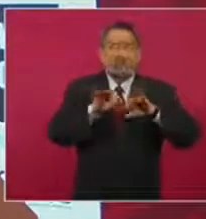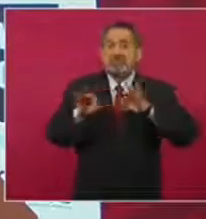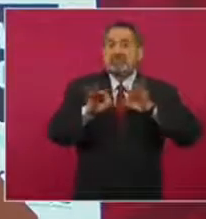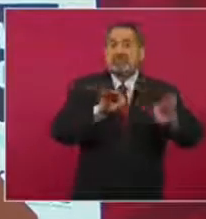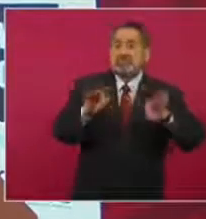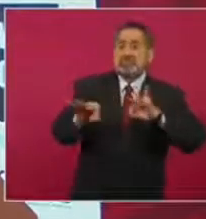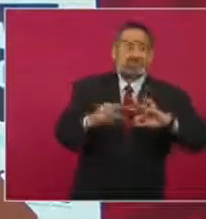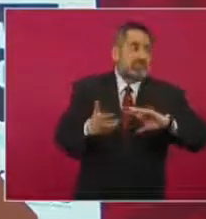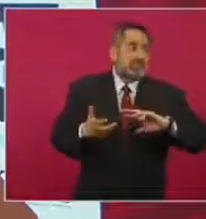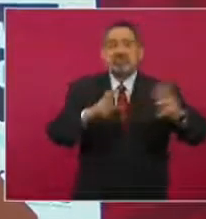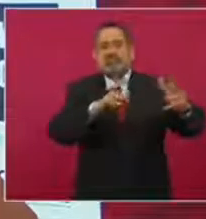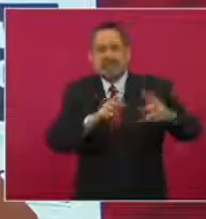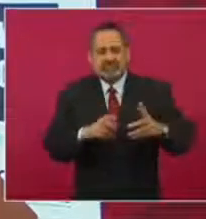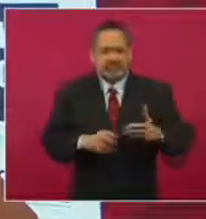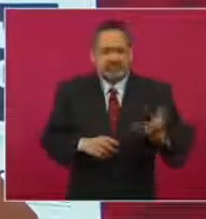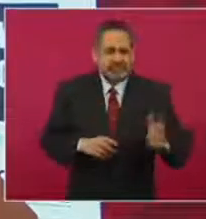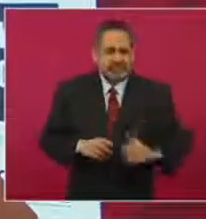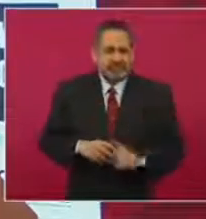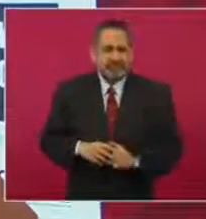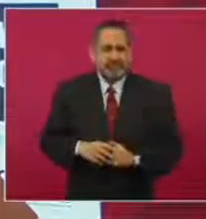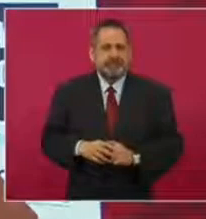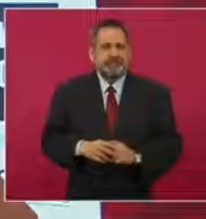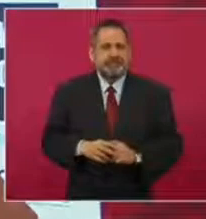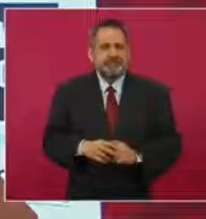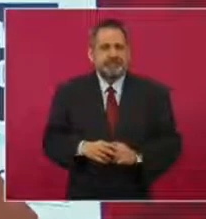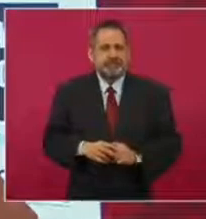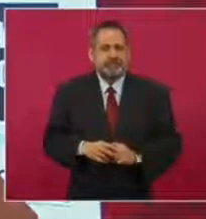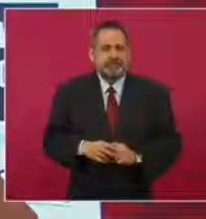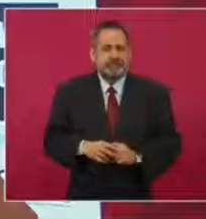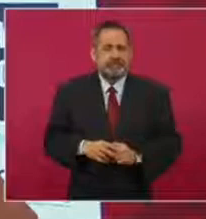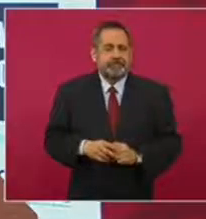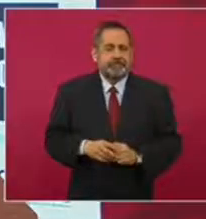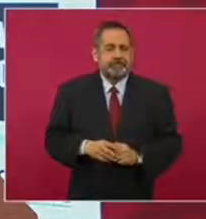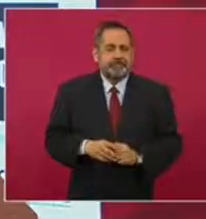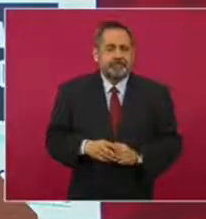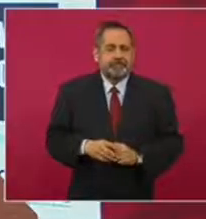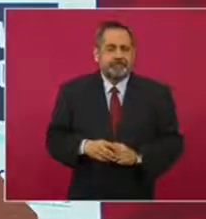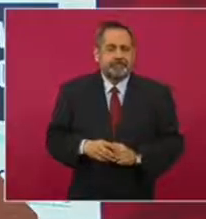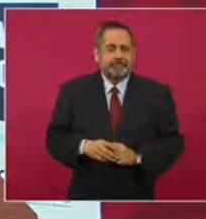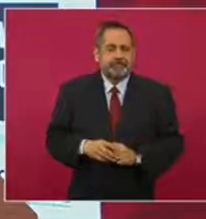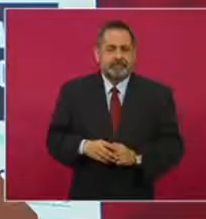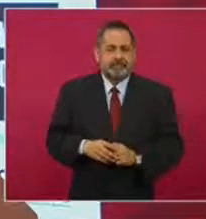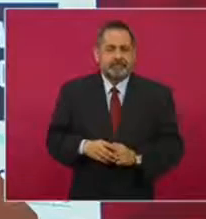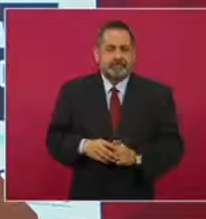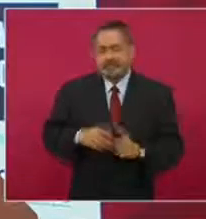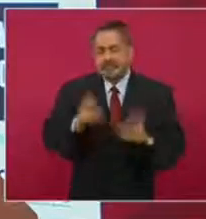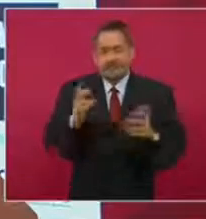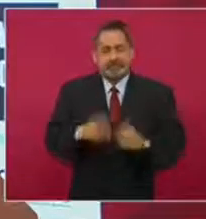pero